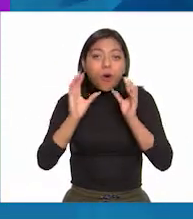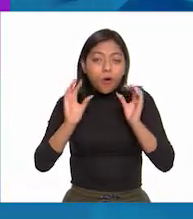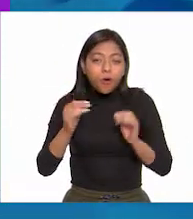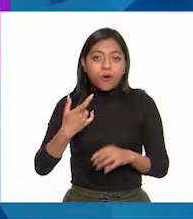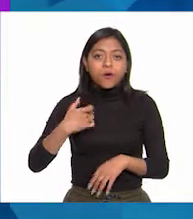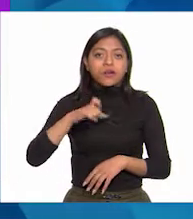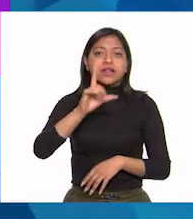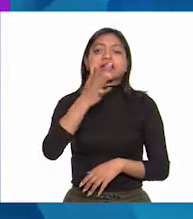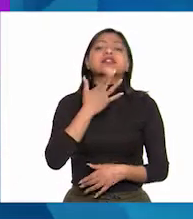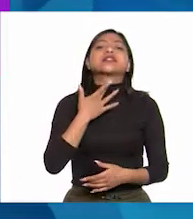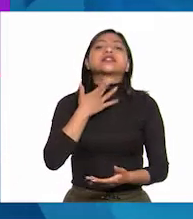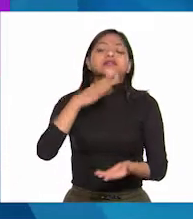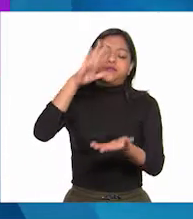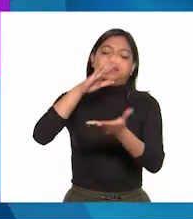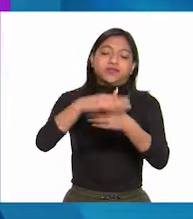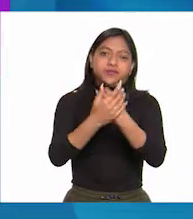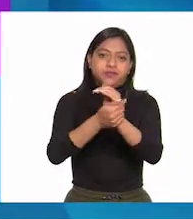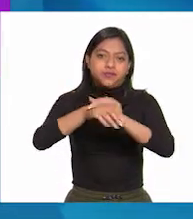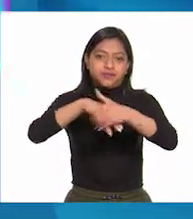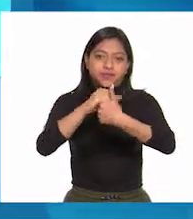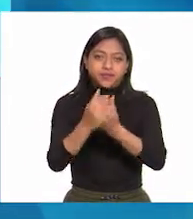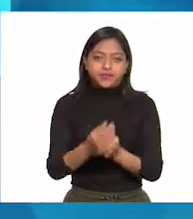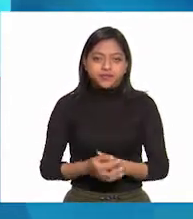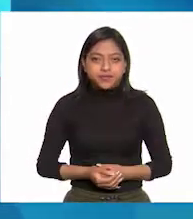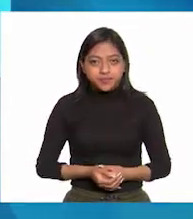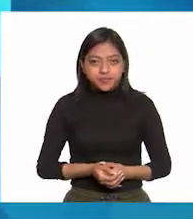desinfectante a base de agua y alcohol.